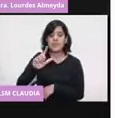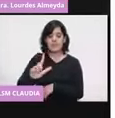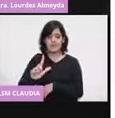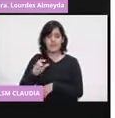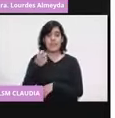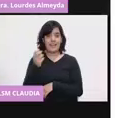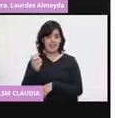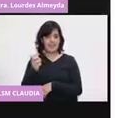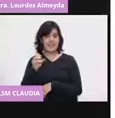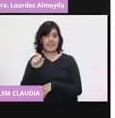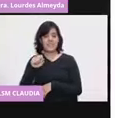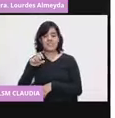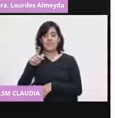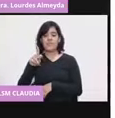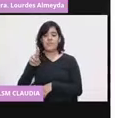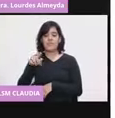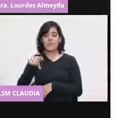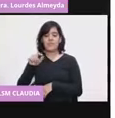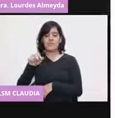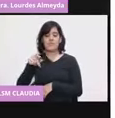La próxima, por favor.